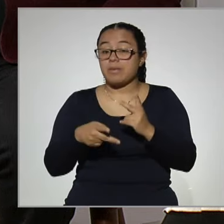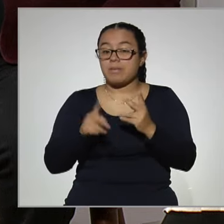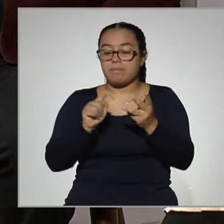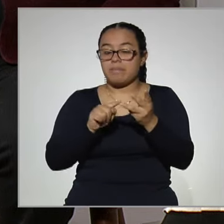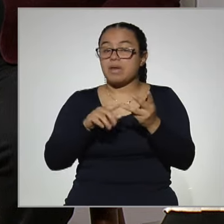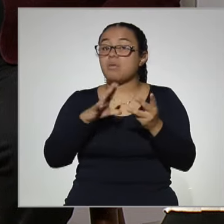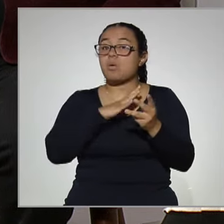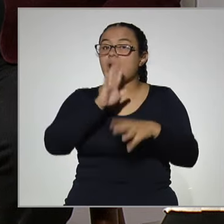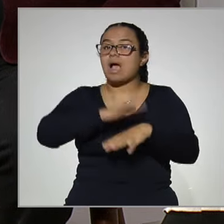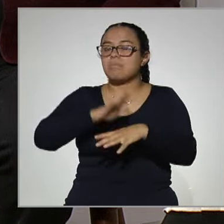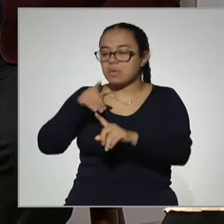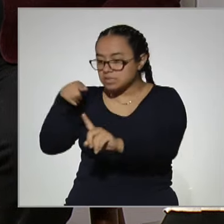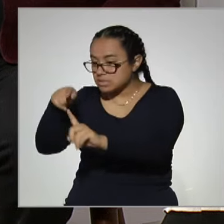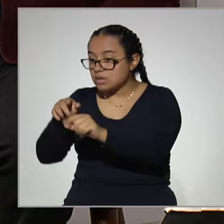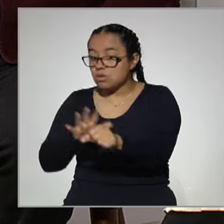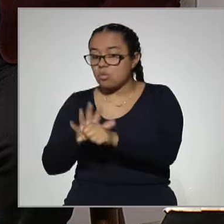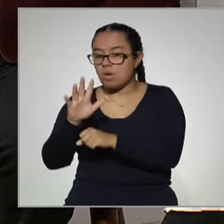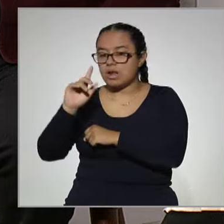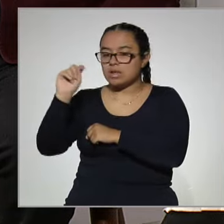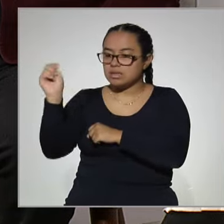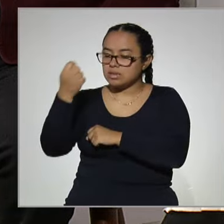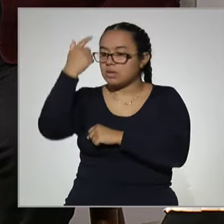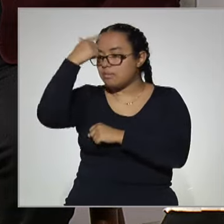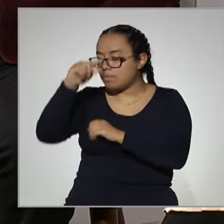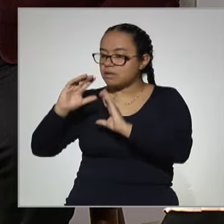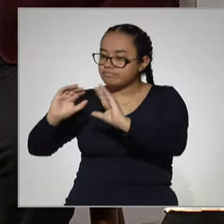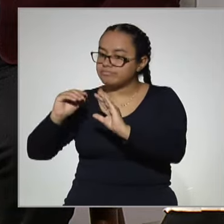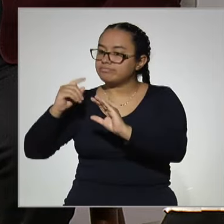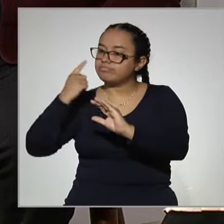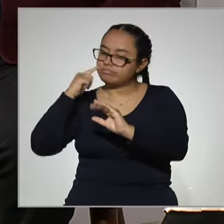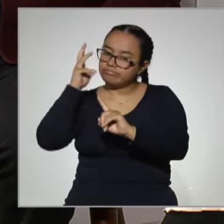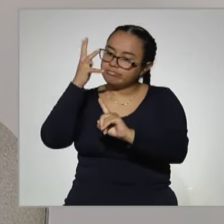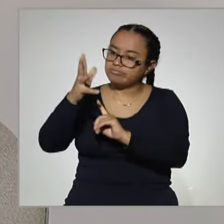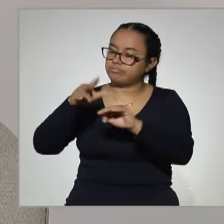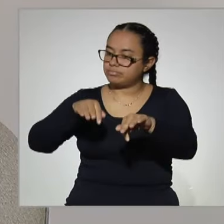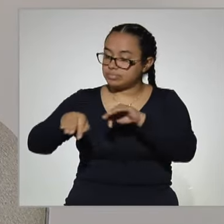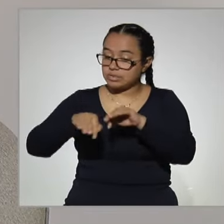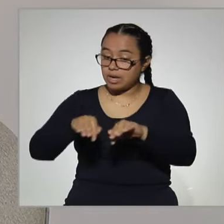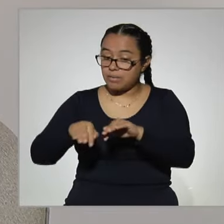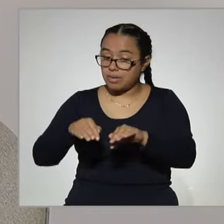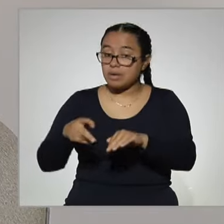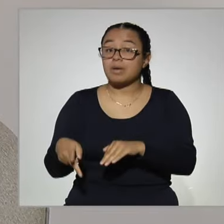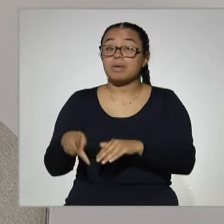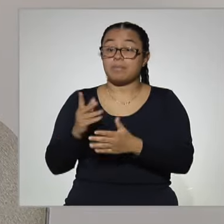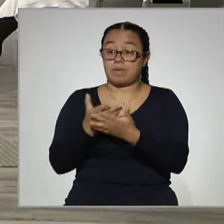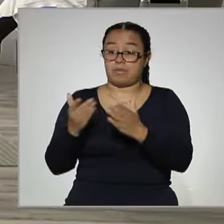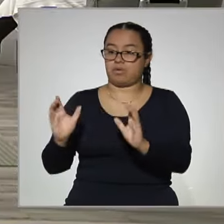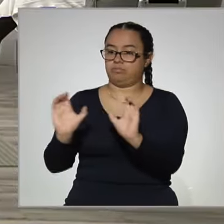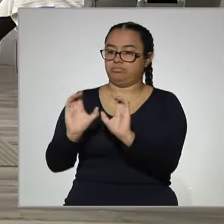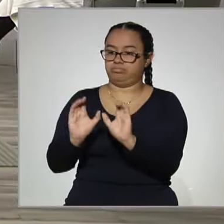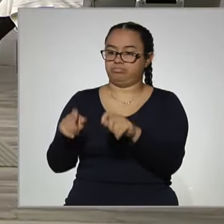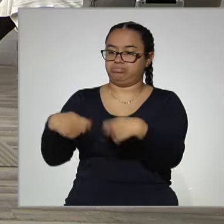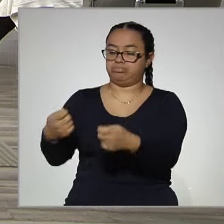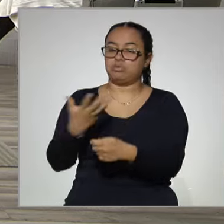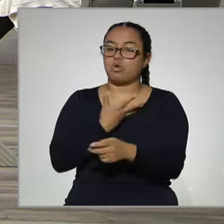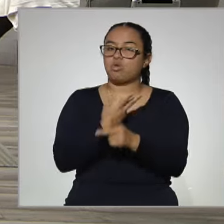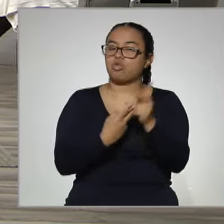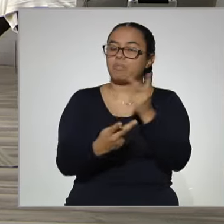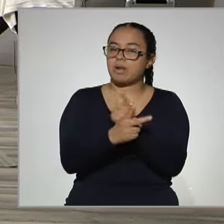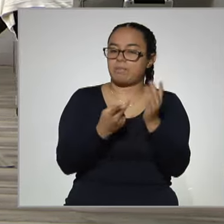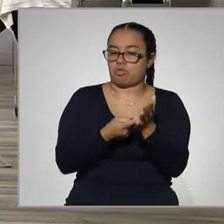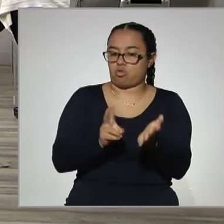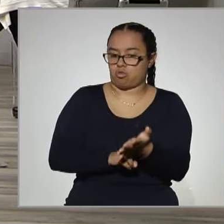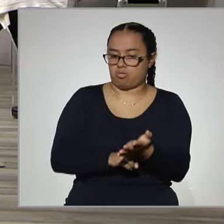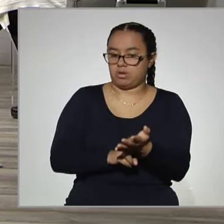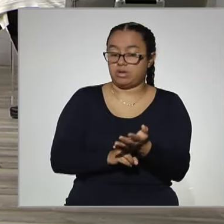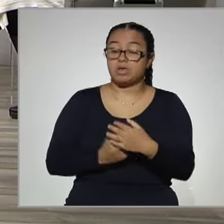carga hacia lo tecnológico, hacia la formación para el trabajo, pero también da ahora un certificado de bachiller. Entonces,